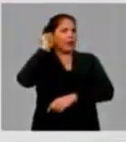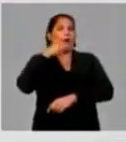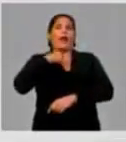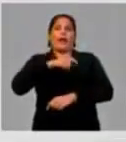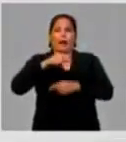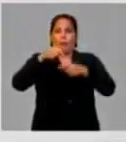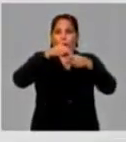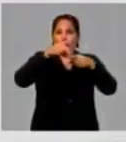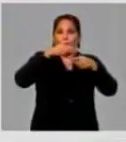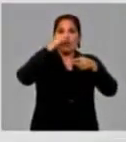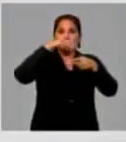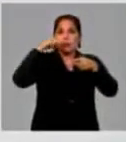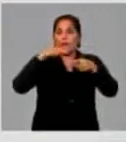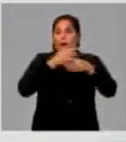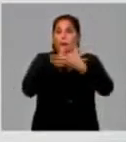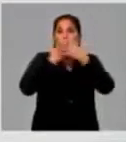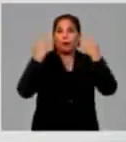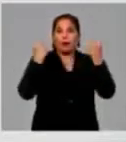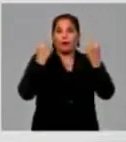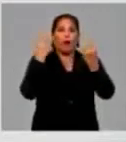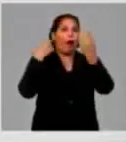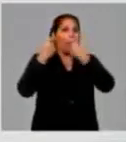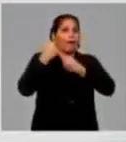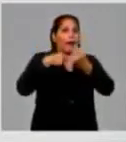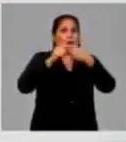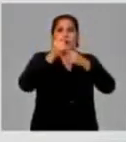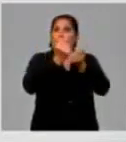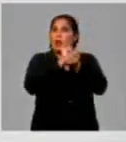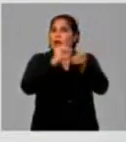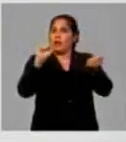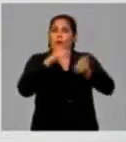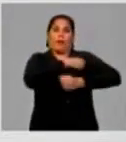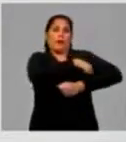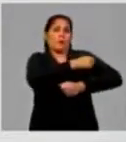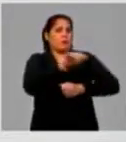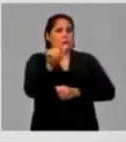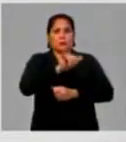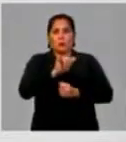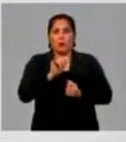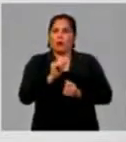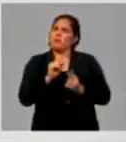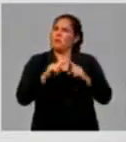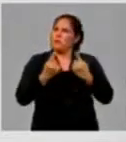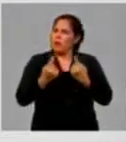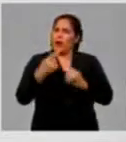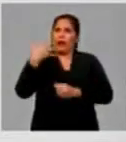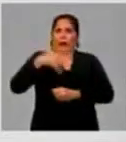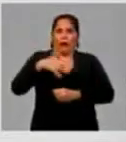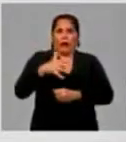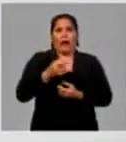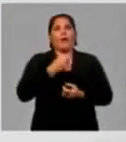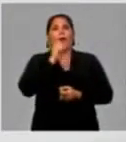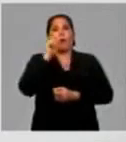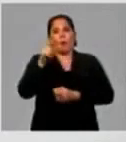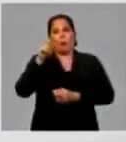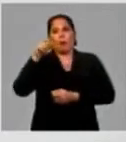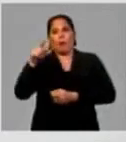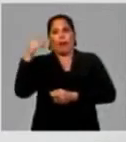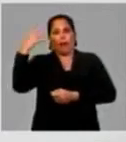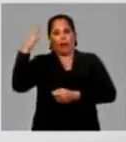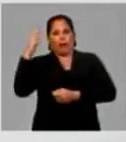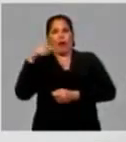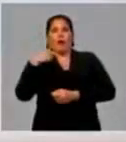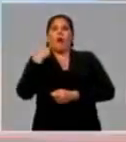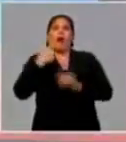pasta estaba en venta libre se perdiera, así como el desodorante. Y pregunta, ¿no sale más caro comprarla en el